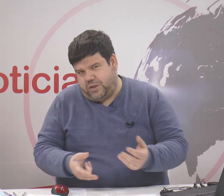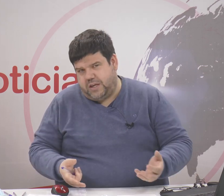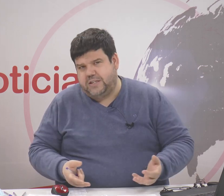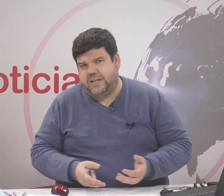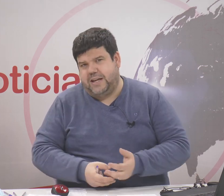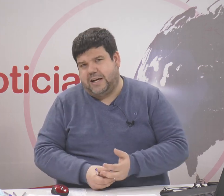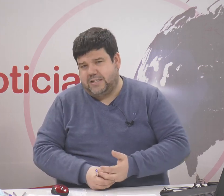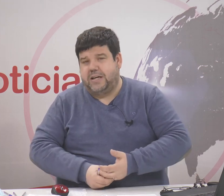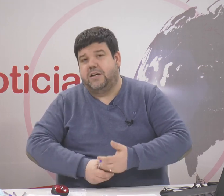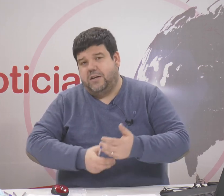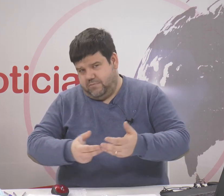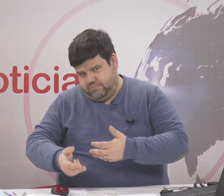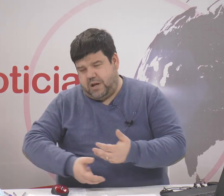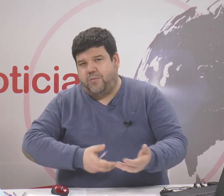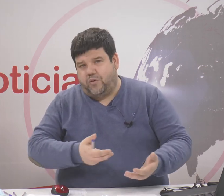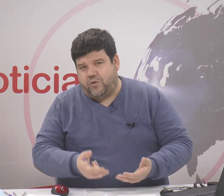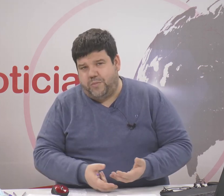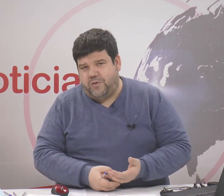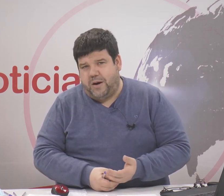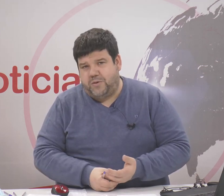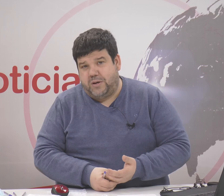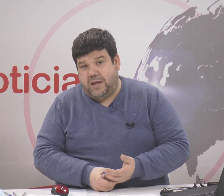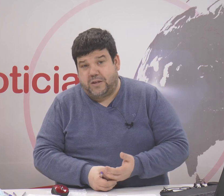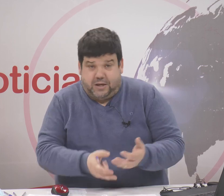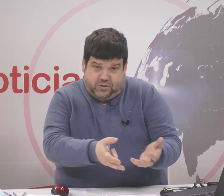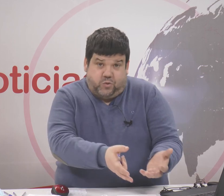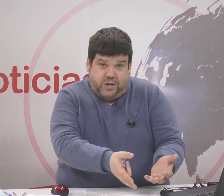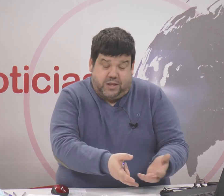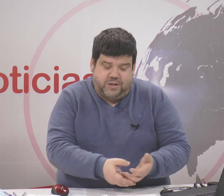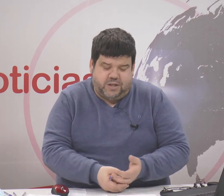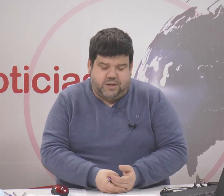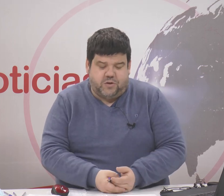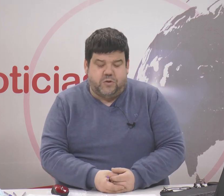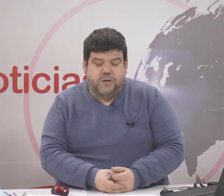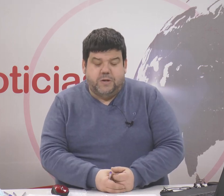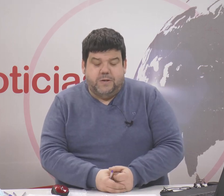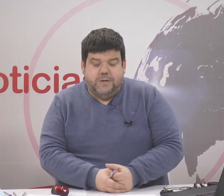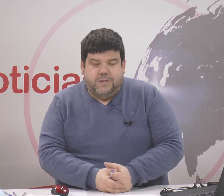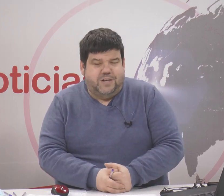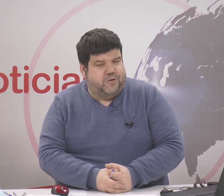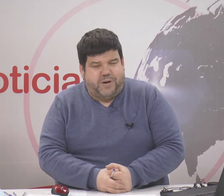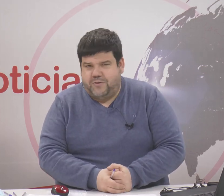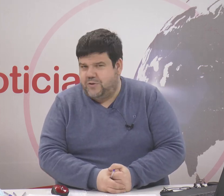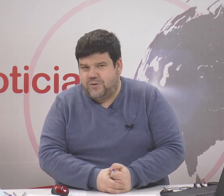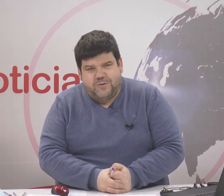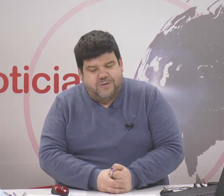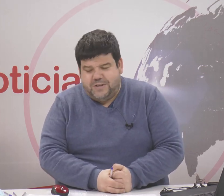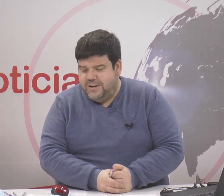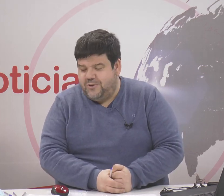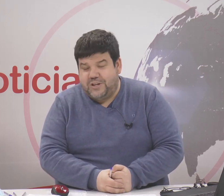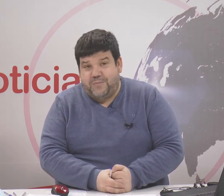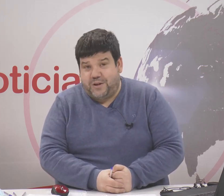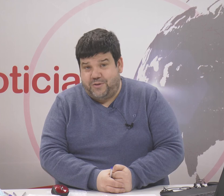conocen y siguen la casa a lo mejor con menos habitualidad que esos 40.600 y eso es para nosotros